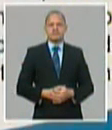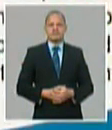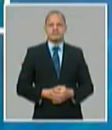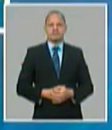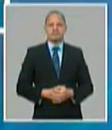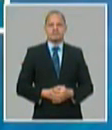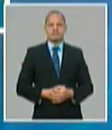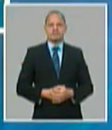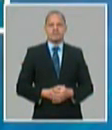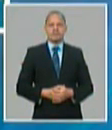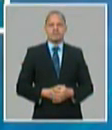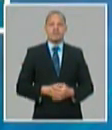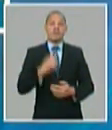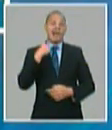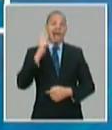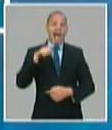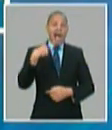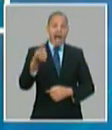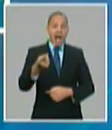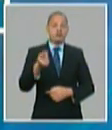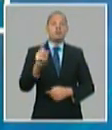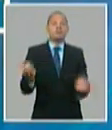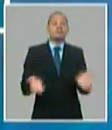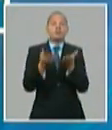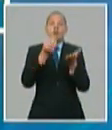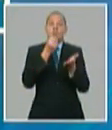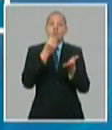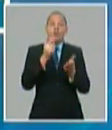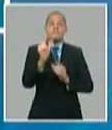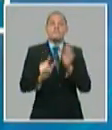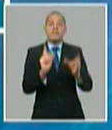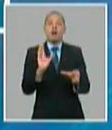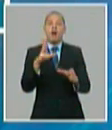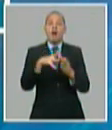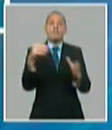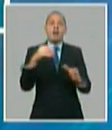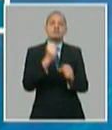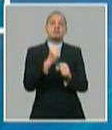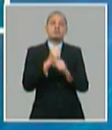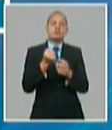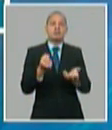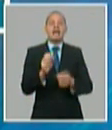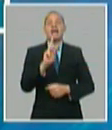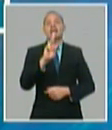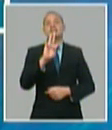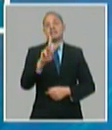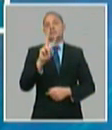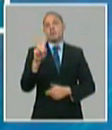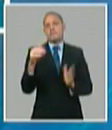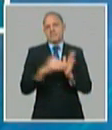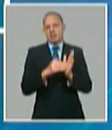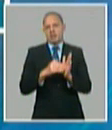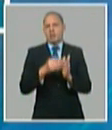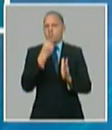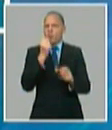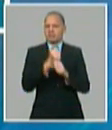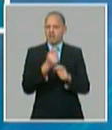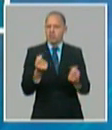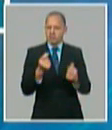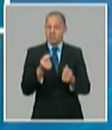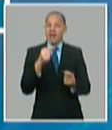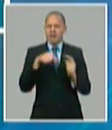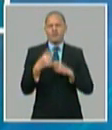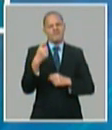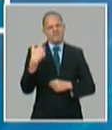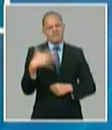se proyecta para el próximo año un incremento de 32.000 ocupados en la economía insuficiente para la demanda de